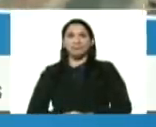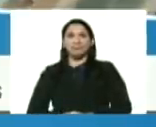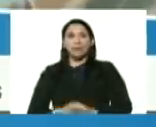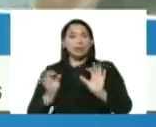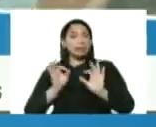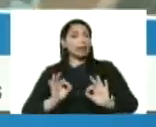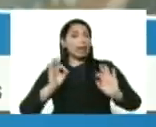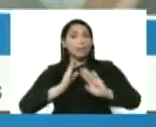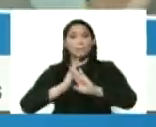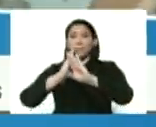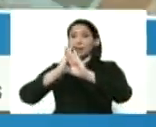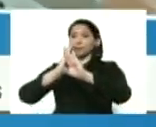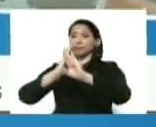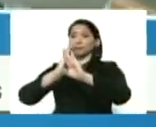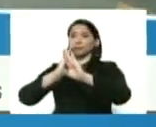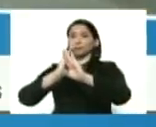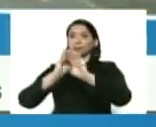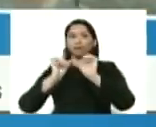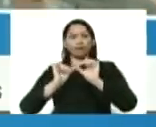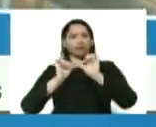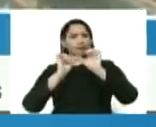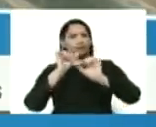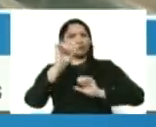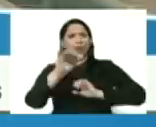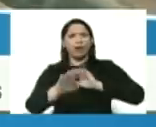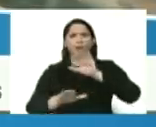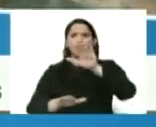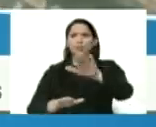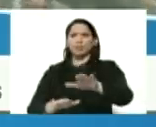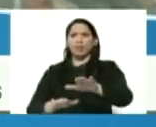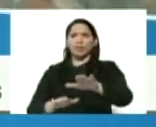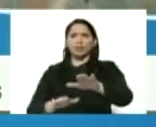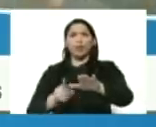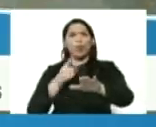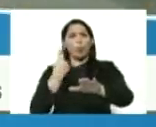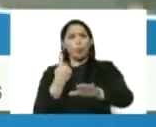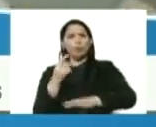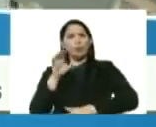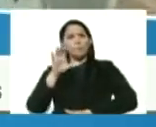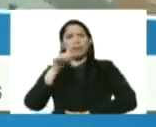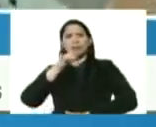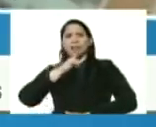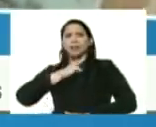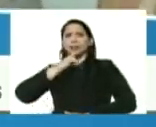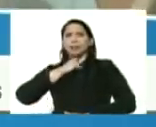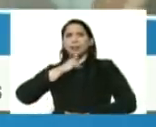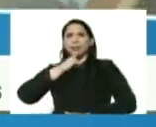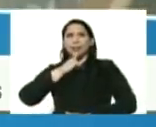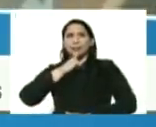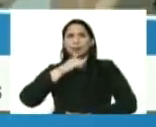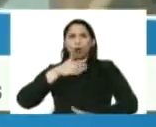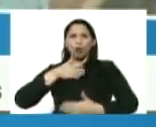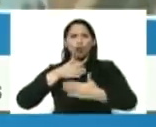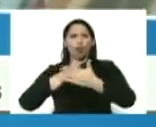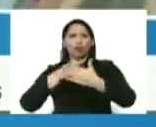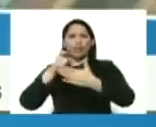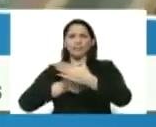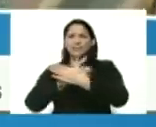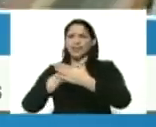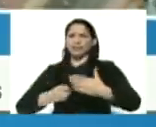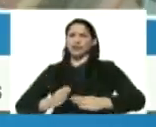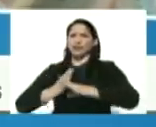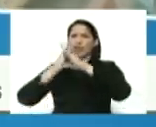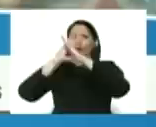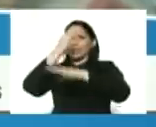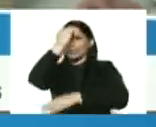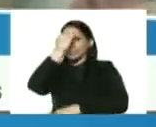nada se detenga, seguir avanzando. una patria en resistencia contra las sanciones criminales del